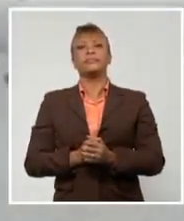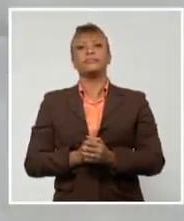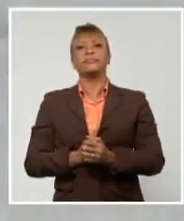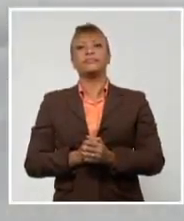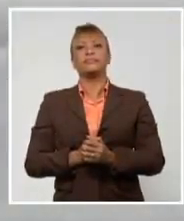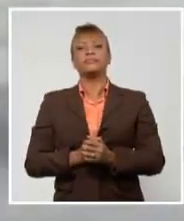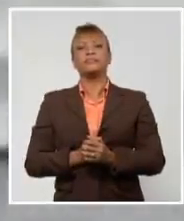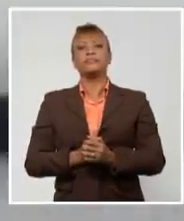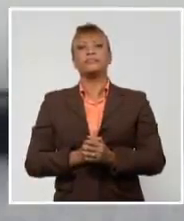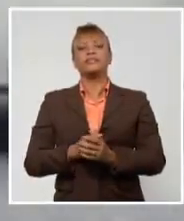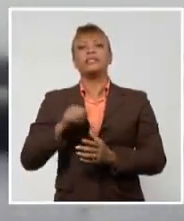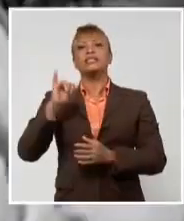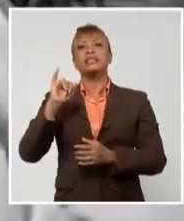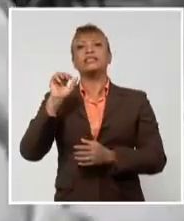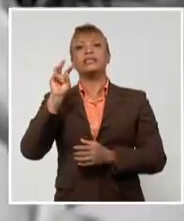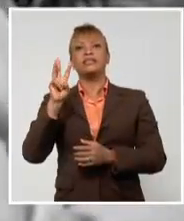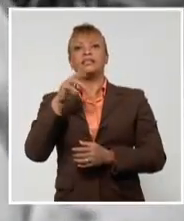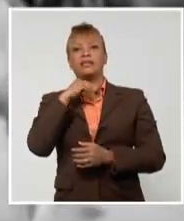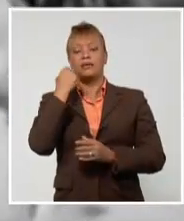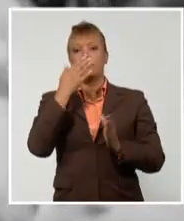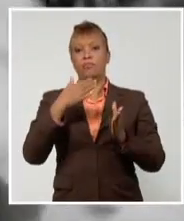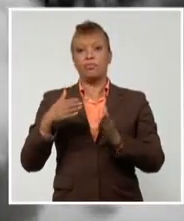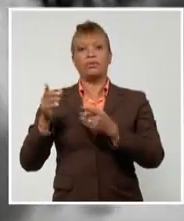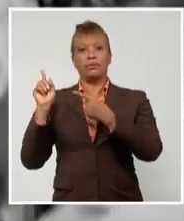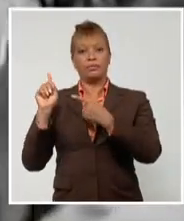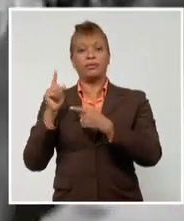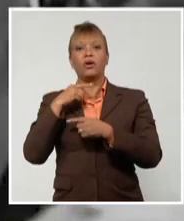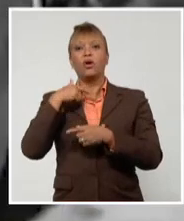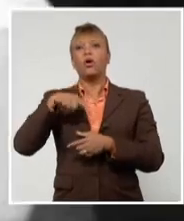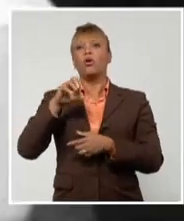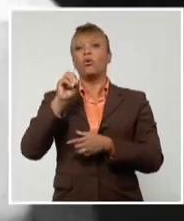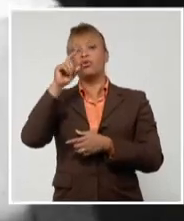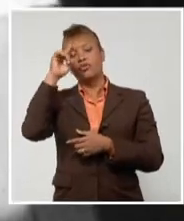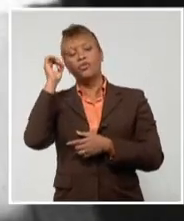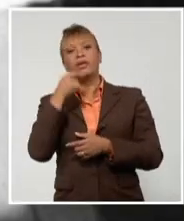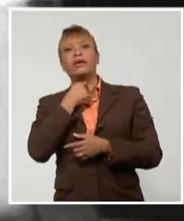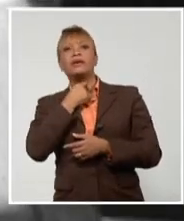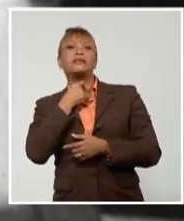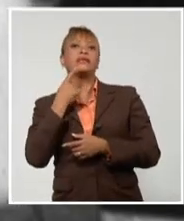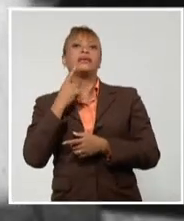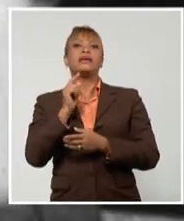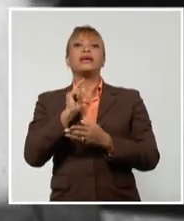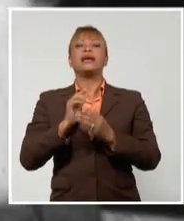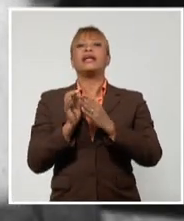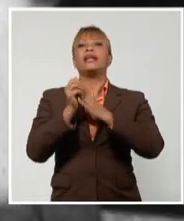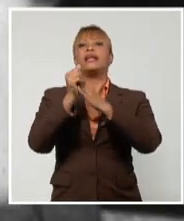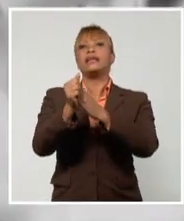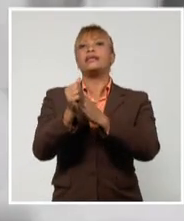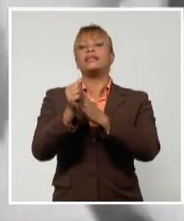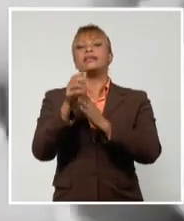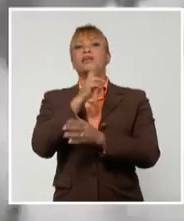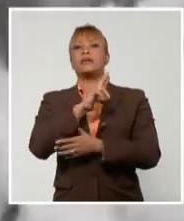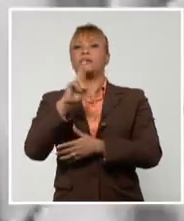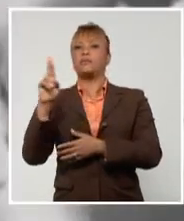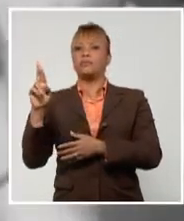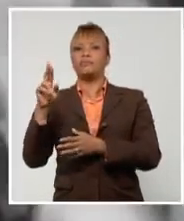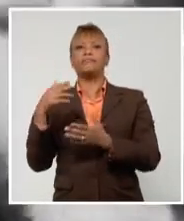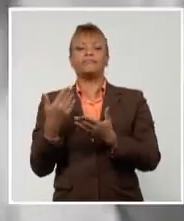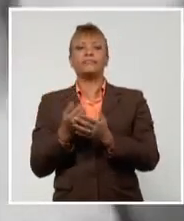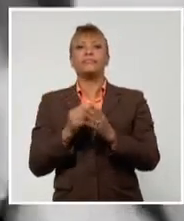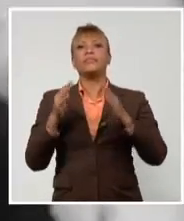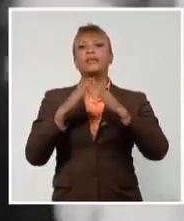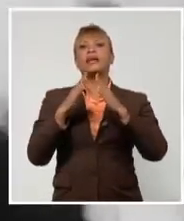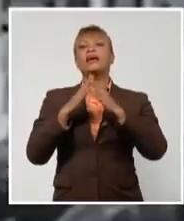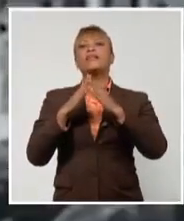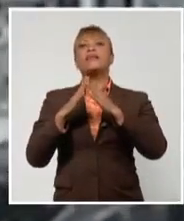A 63 años de su muerte, José Antonio Echeverría sigue siendo paradigma del líder estudiantil y revolucionario. Casa de las